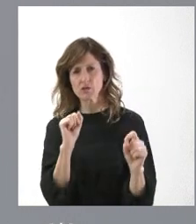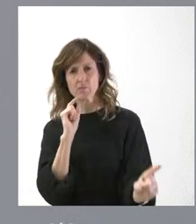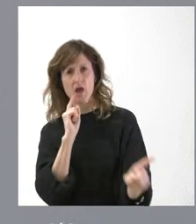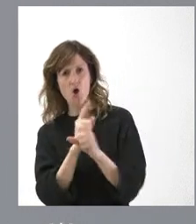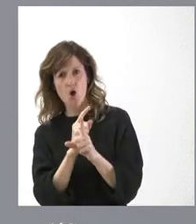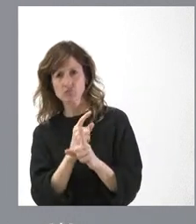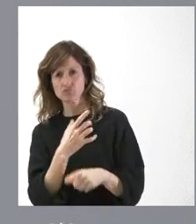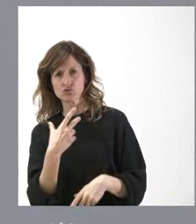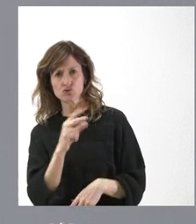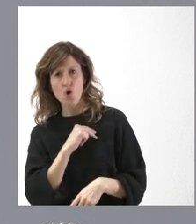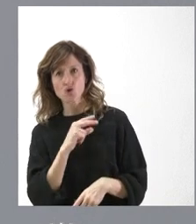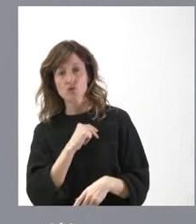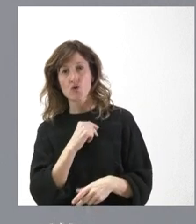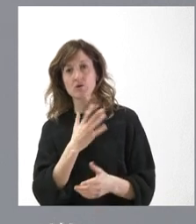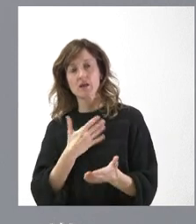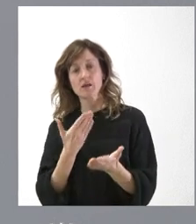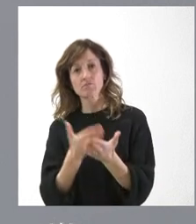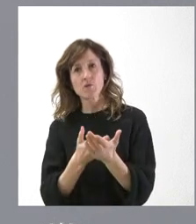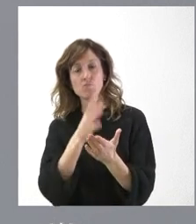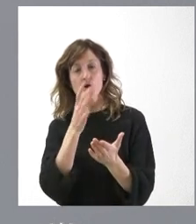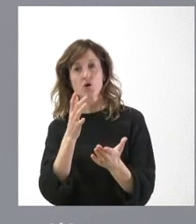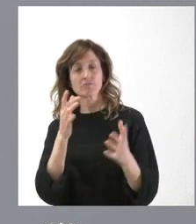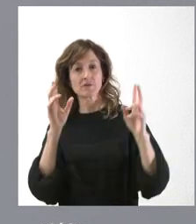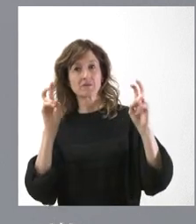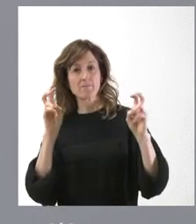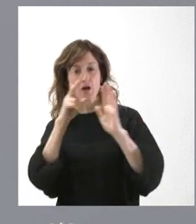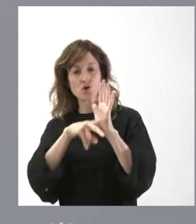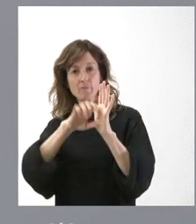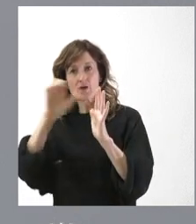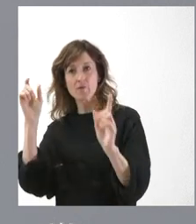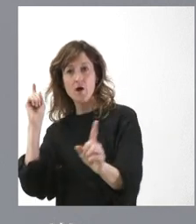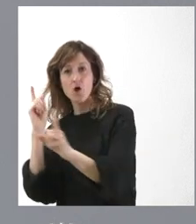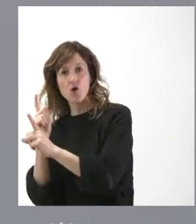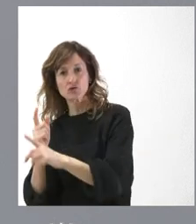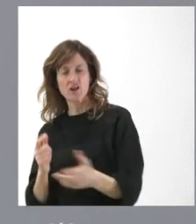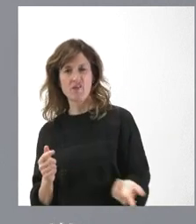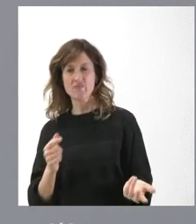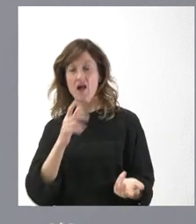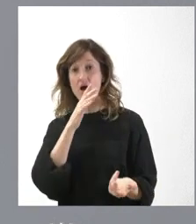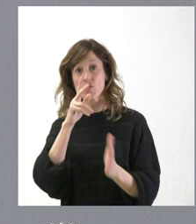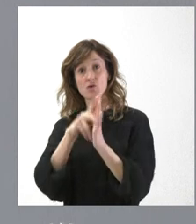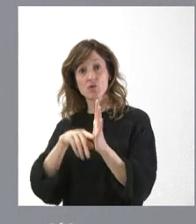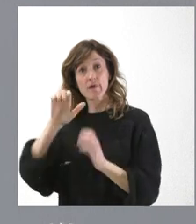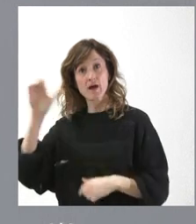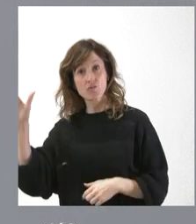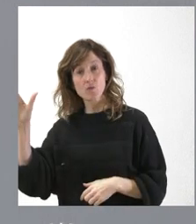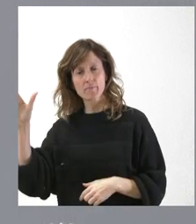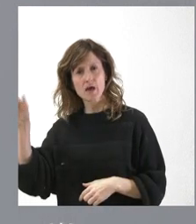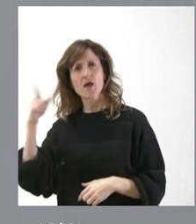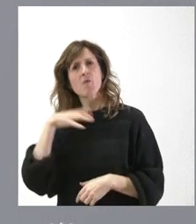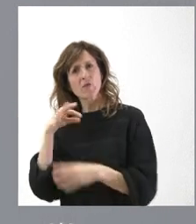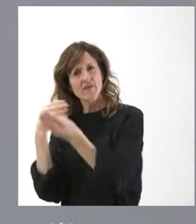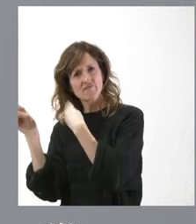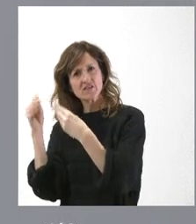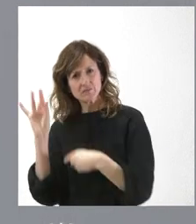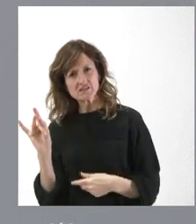y que presentaba requerimientos porque era contrario a la normatía europea. Ahora resulta que esa normatía europea se puede flexibilizar.